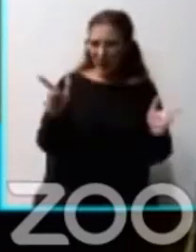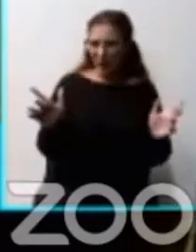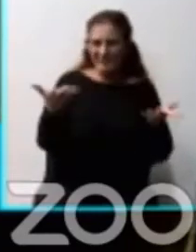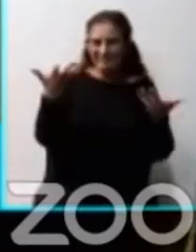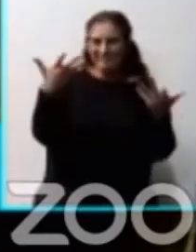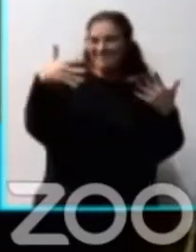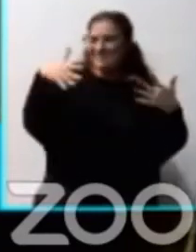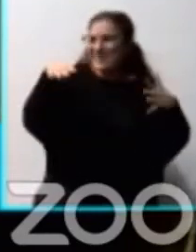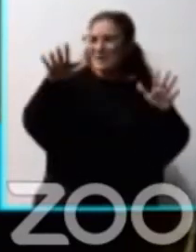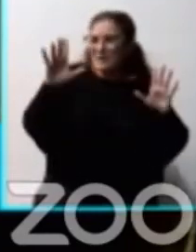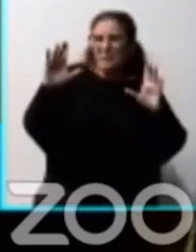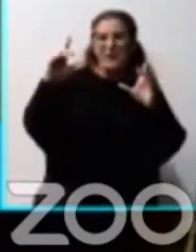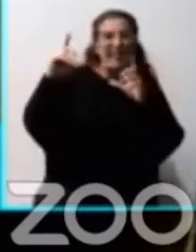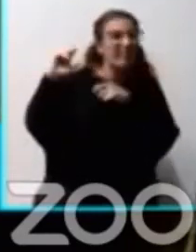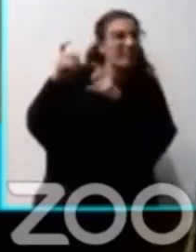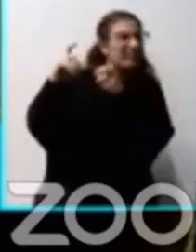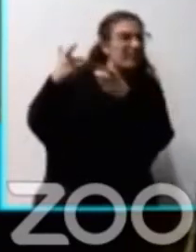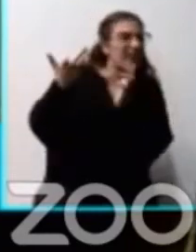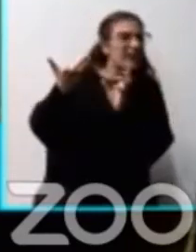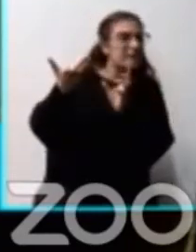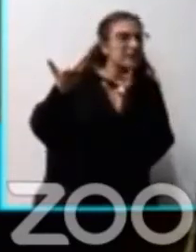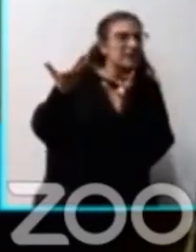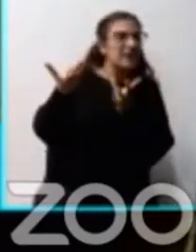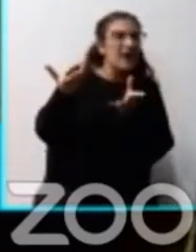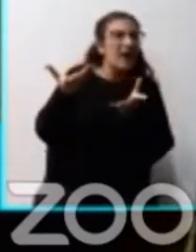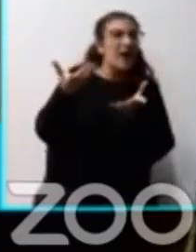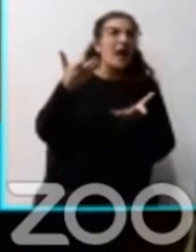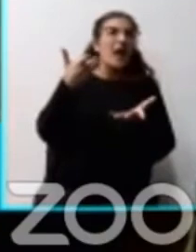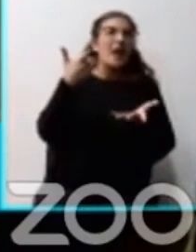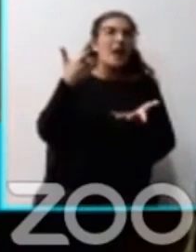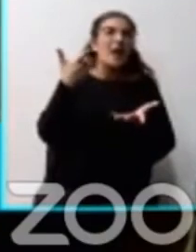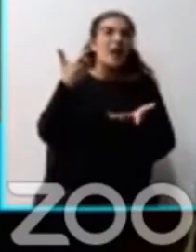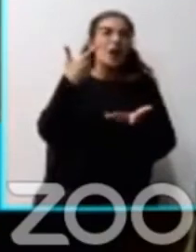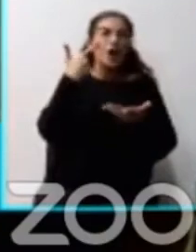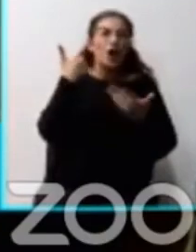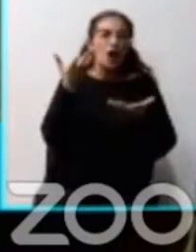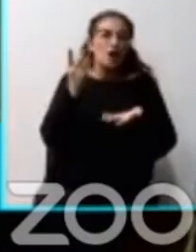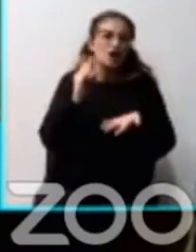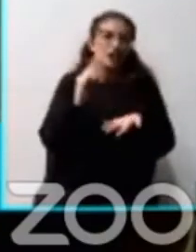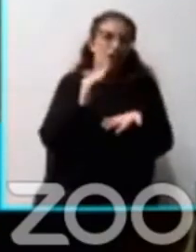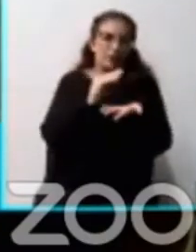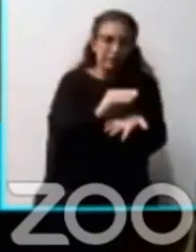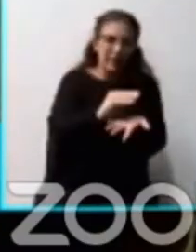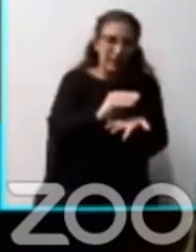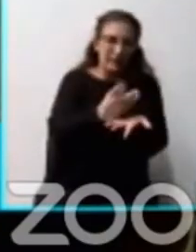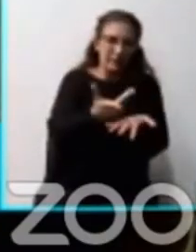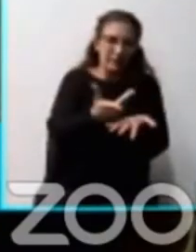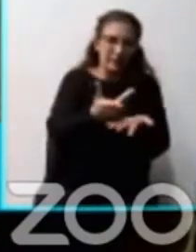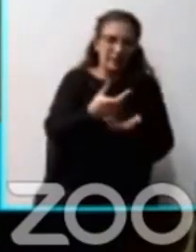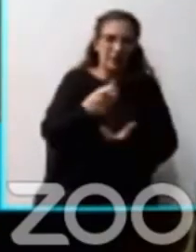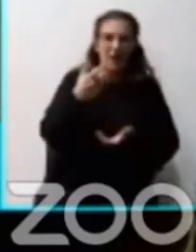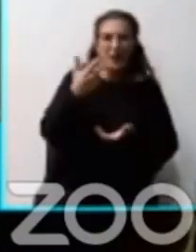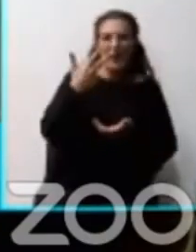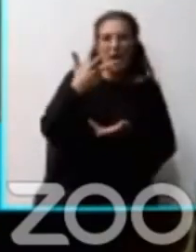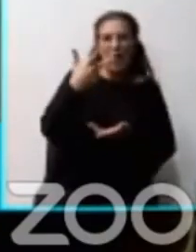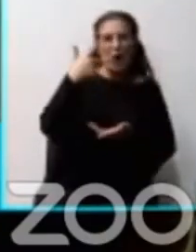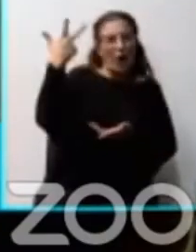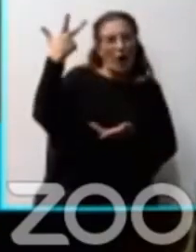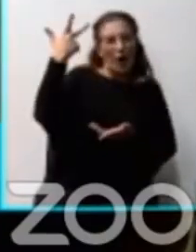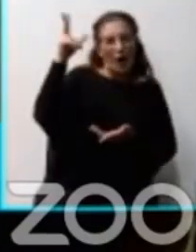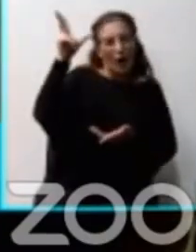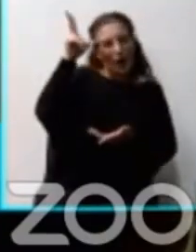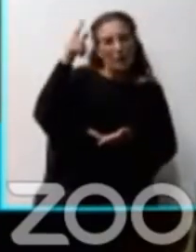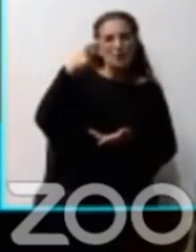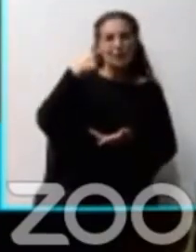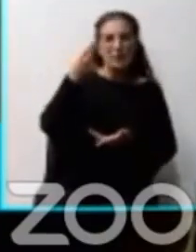después de muchos trámites, está ese famoso subsidio habitacional de 8.500 pesos que ni